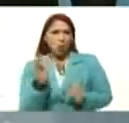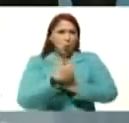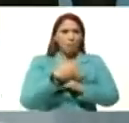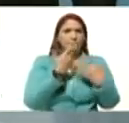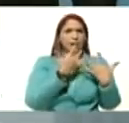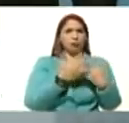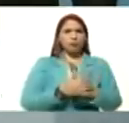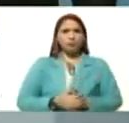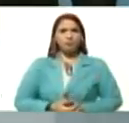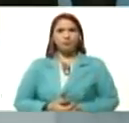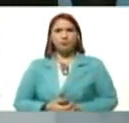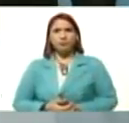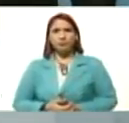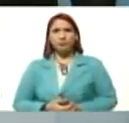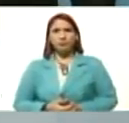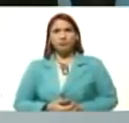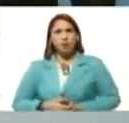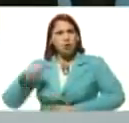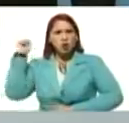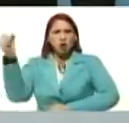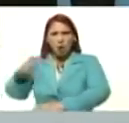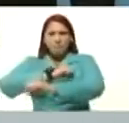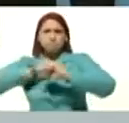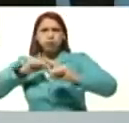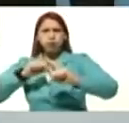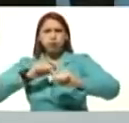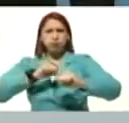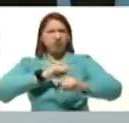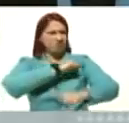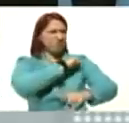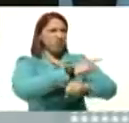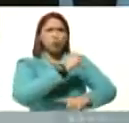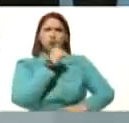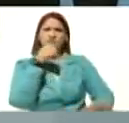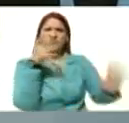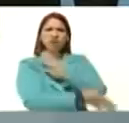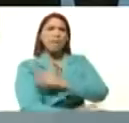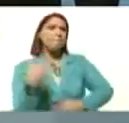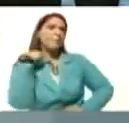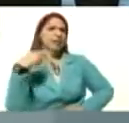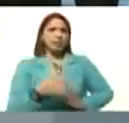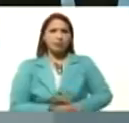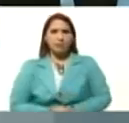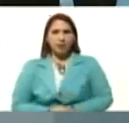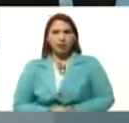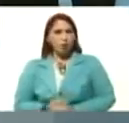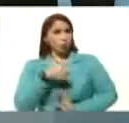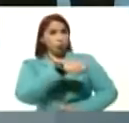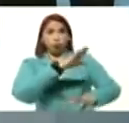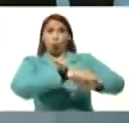mano, tiras la bomba, y acusas, a la víctima, de victimario,